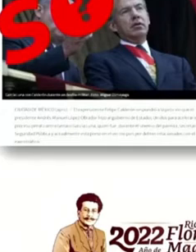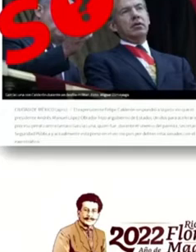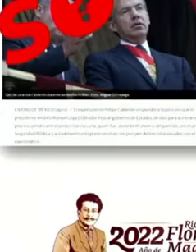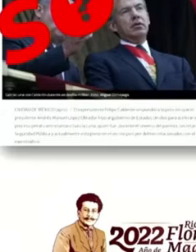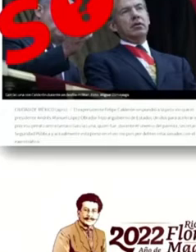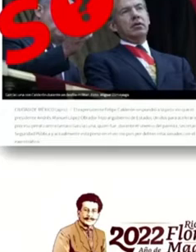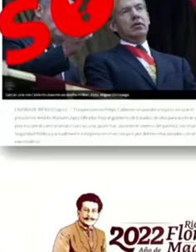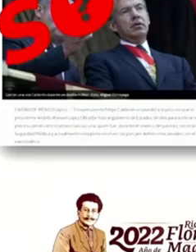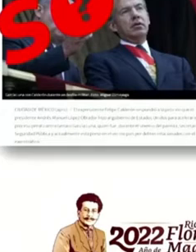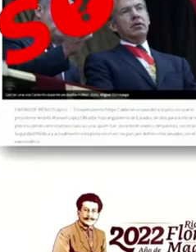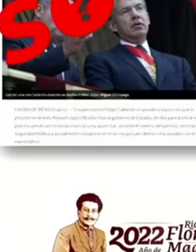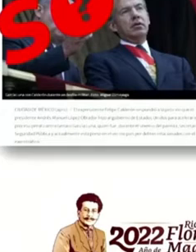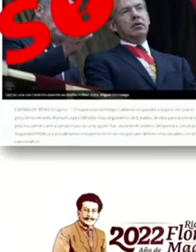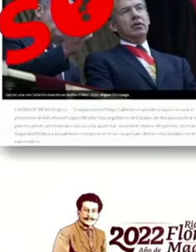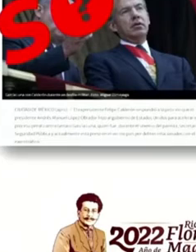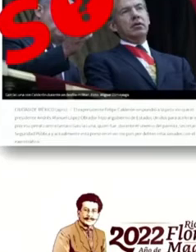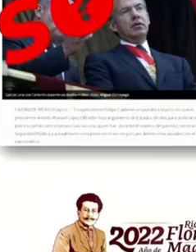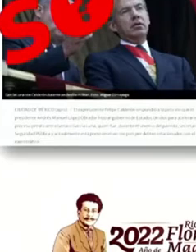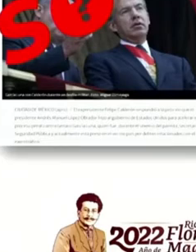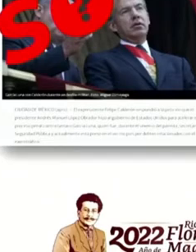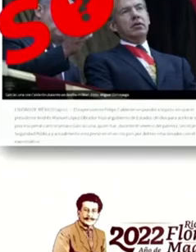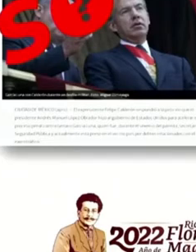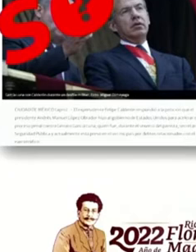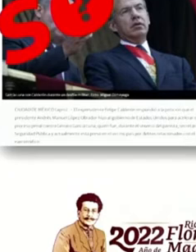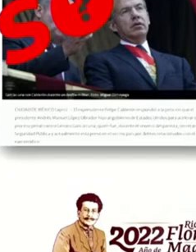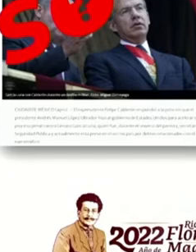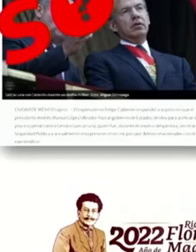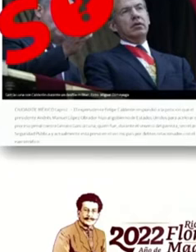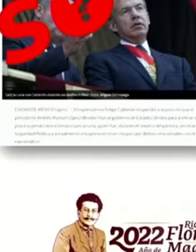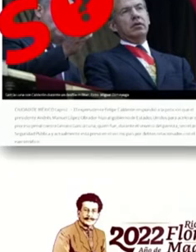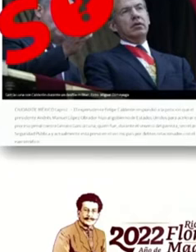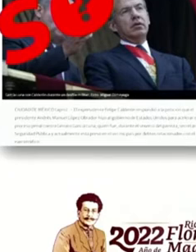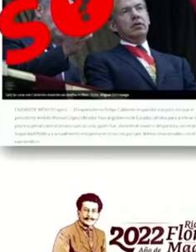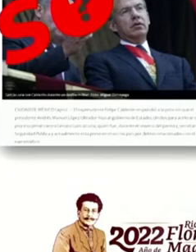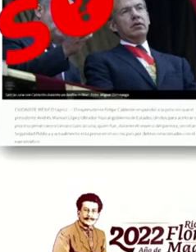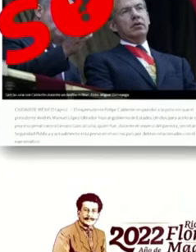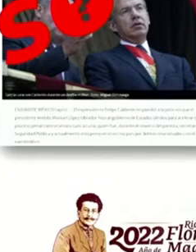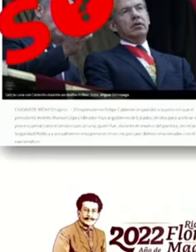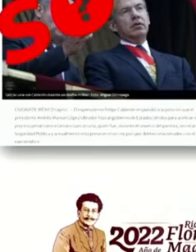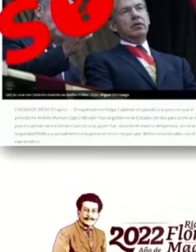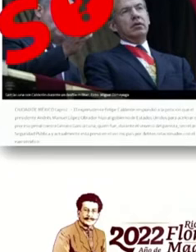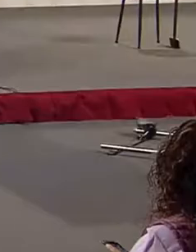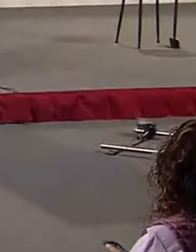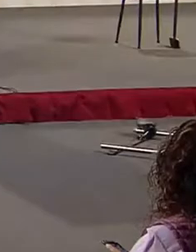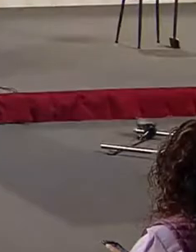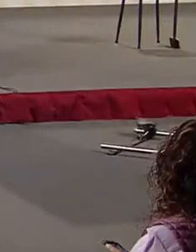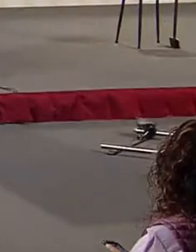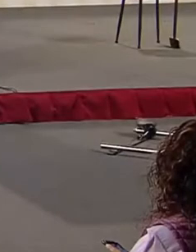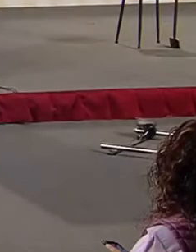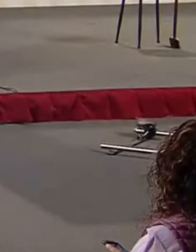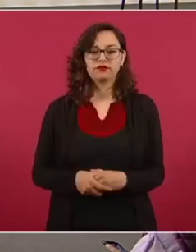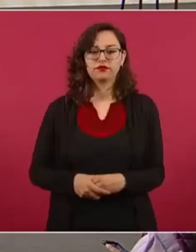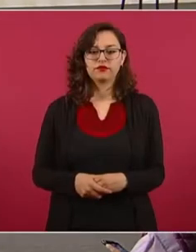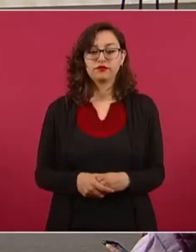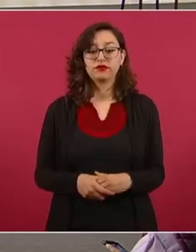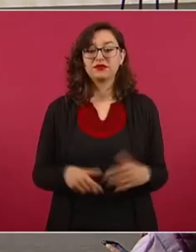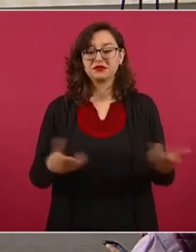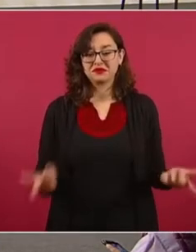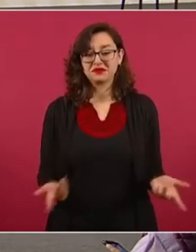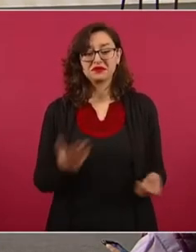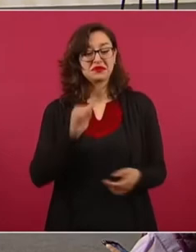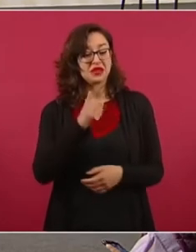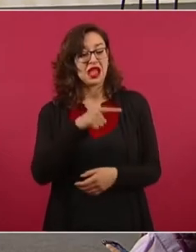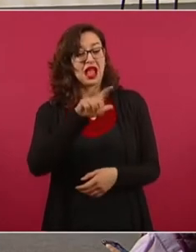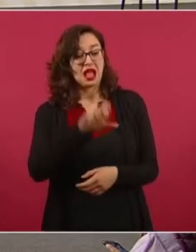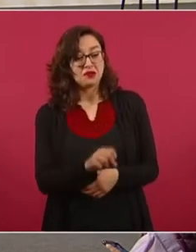falso que el presidente Andrés Manuel López Obrador haya pactado con criminales. Eso sí